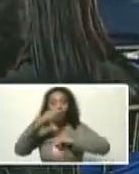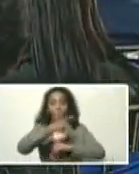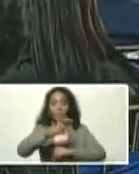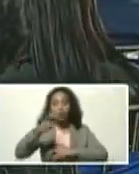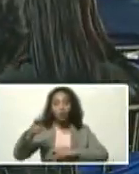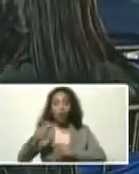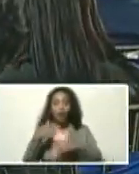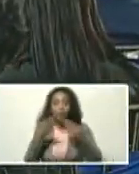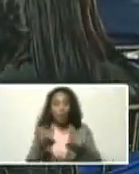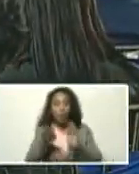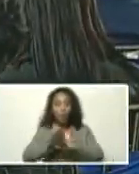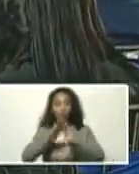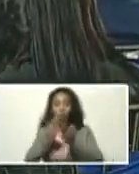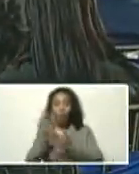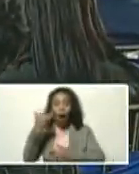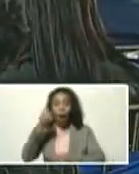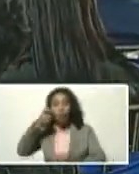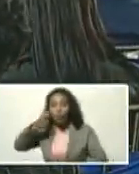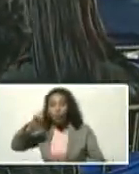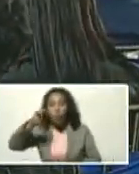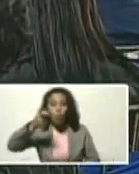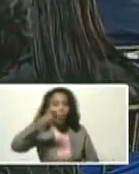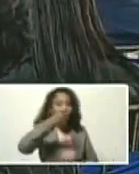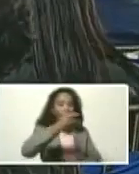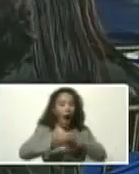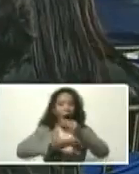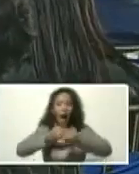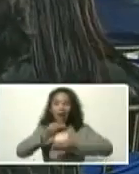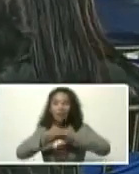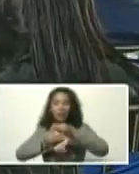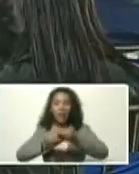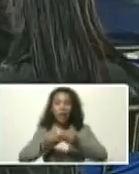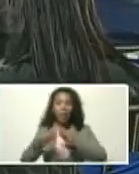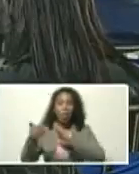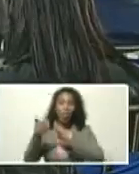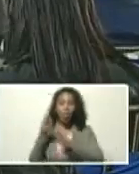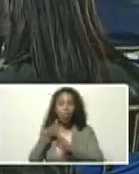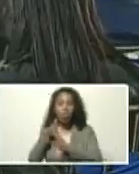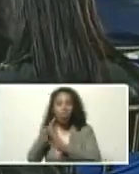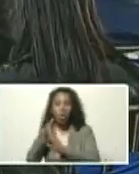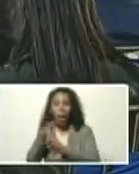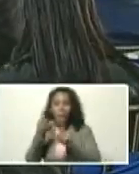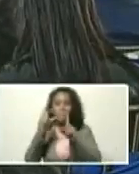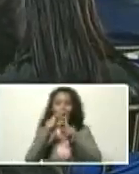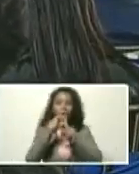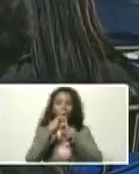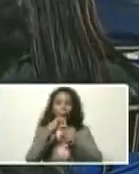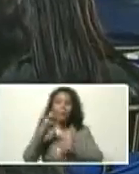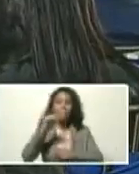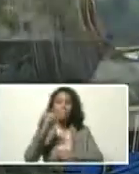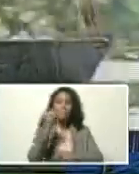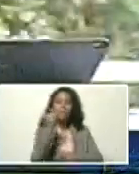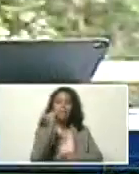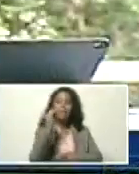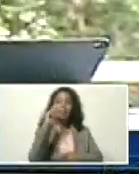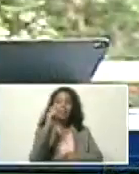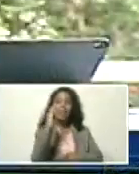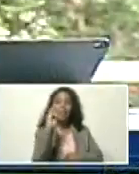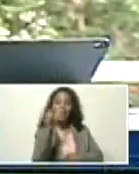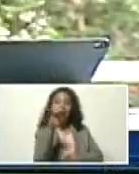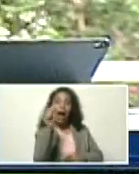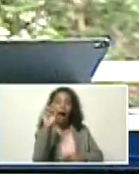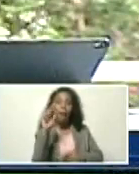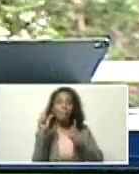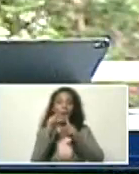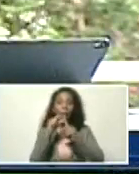que en el mundo están buscando mitigar. Palabra clave, mitigar, mitigar.